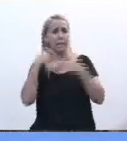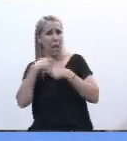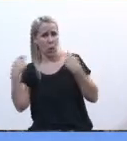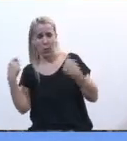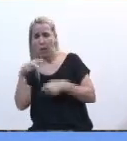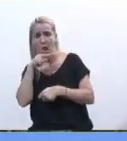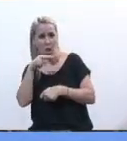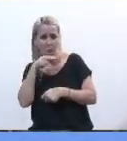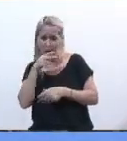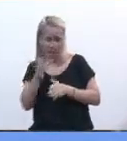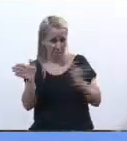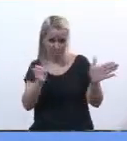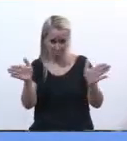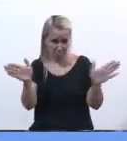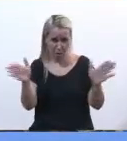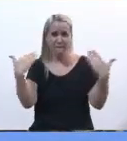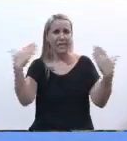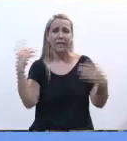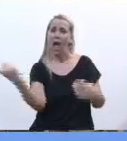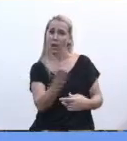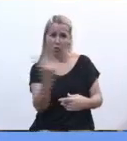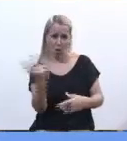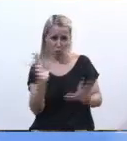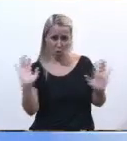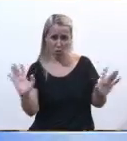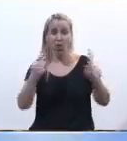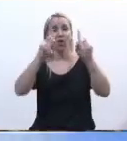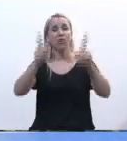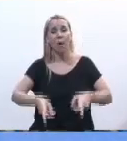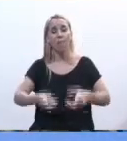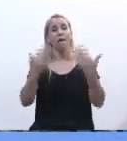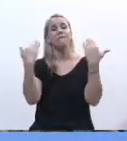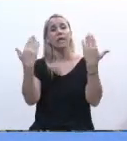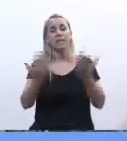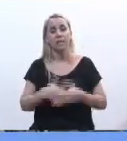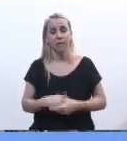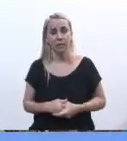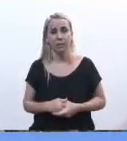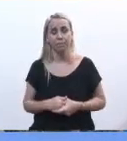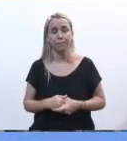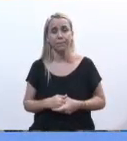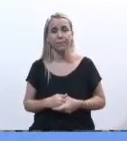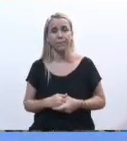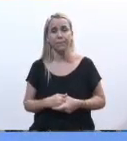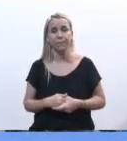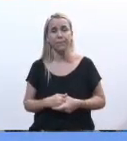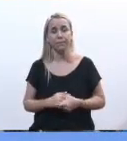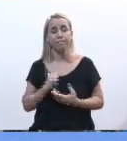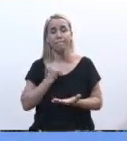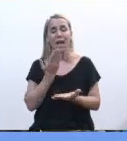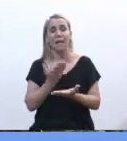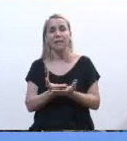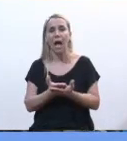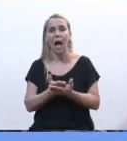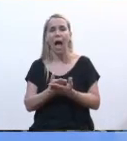o con el pañuelo verde. Y por sobre todas las cosas, plantear de que, más allá